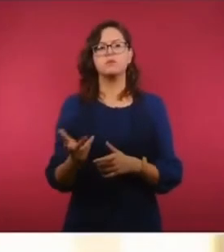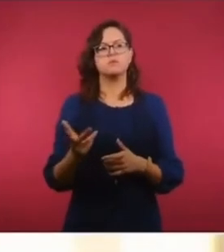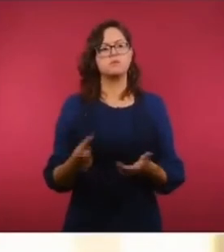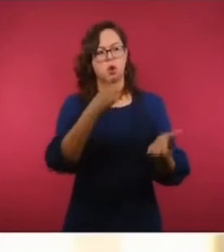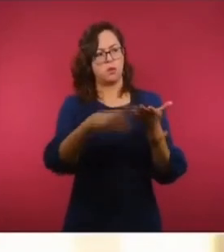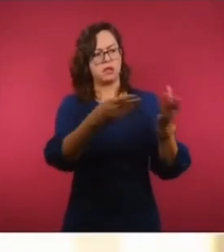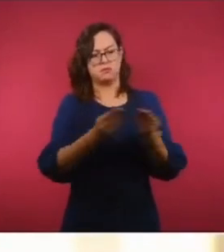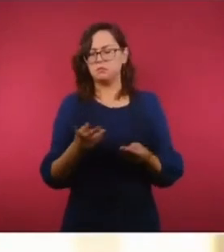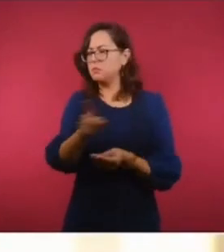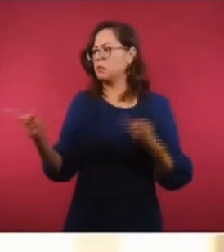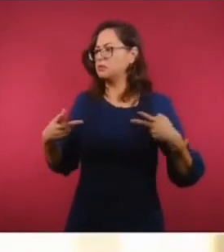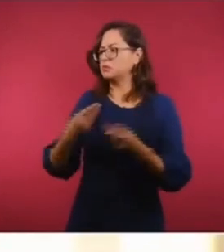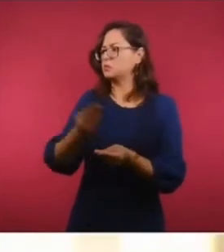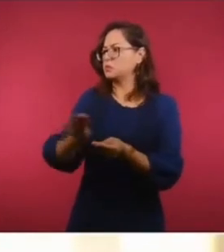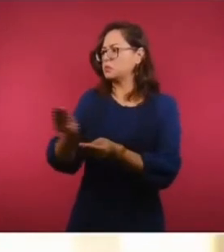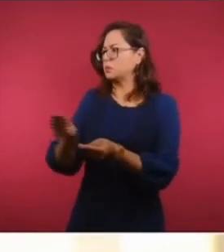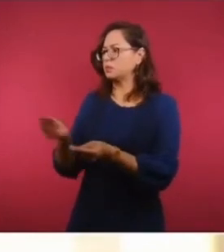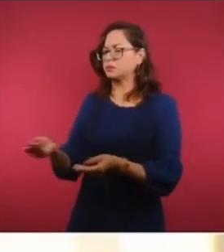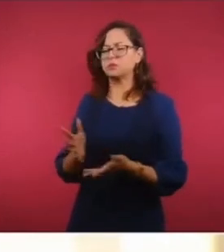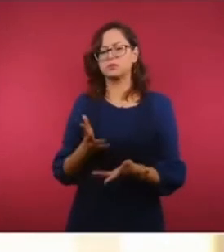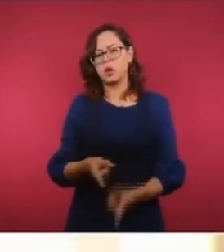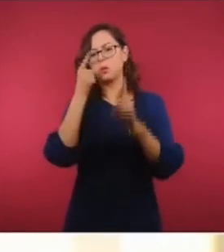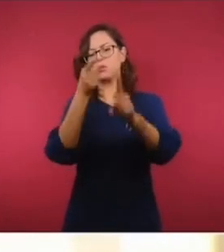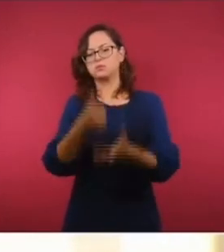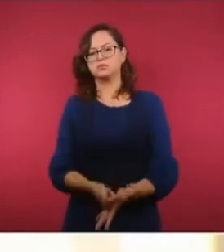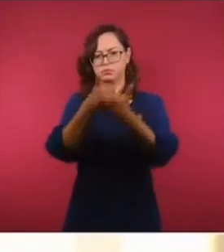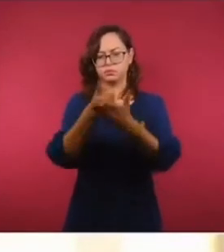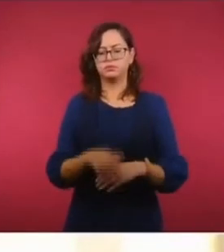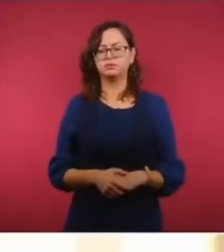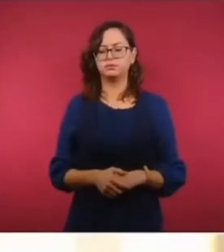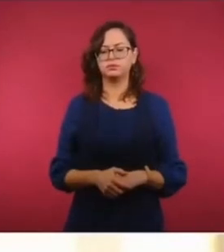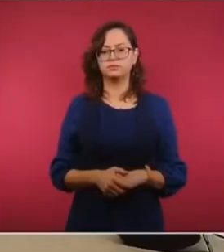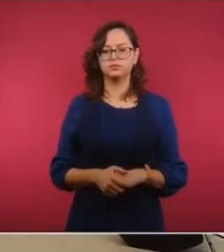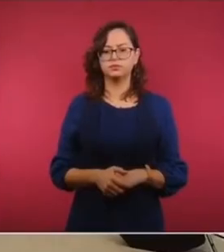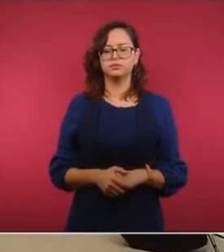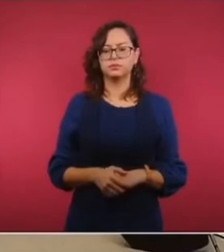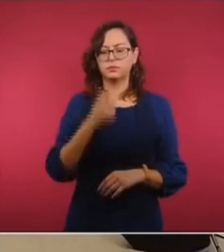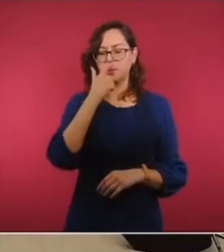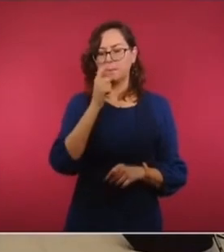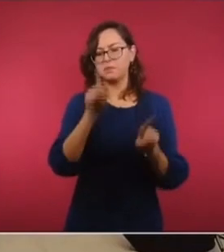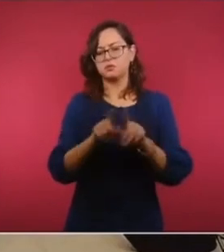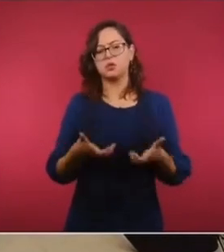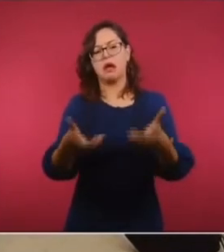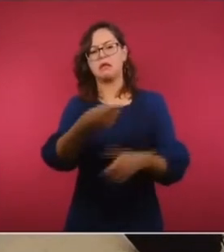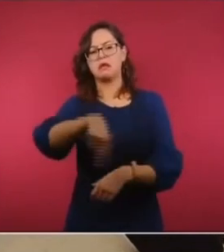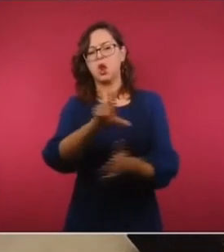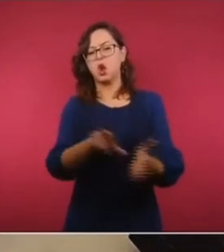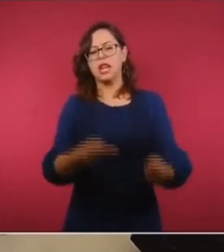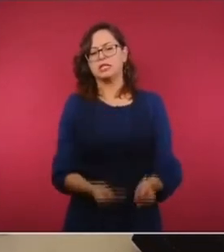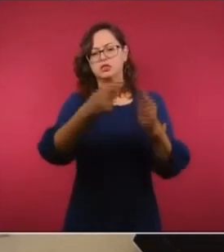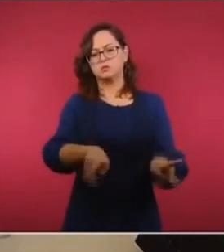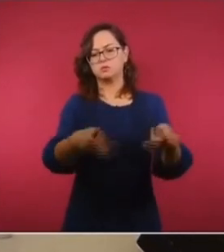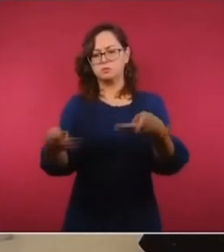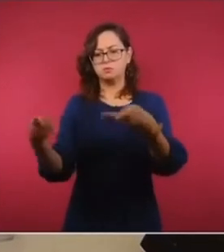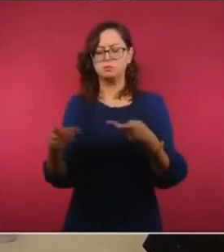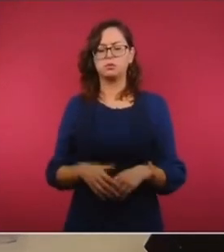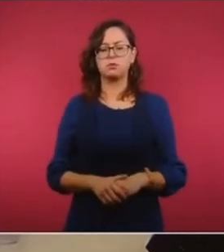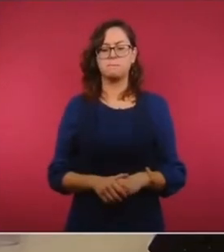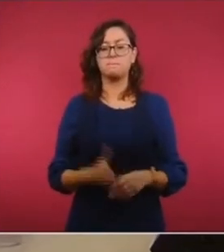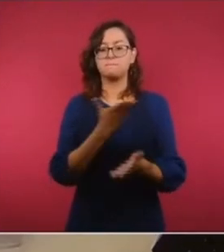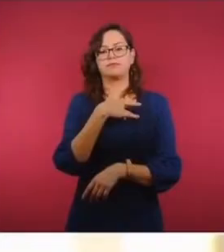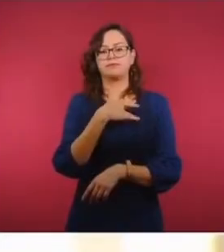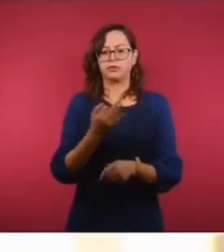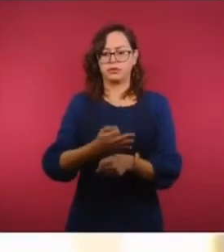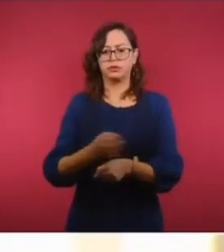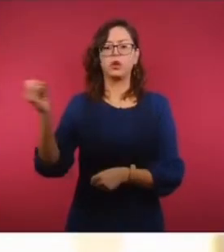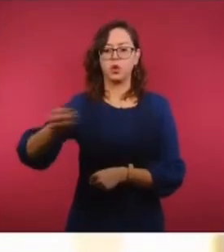entregar a sus trabajadores, con el propósito de ayudar. Y también en los expendios de la Lotería Nacional. Más la labor